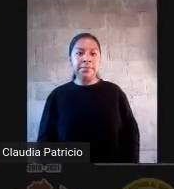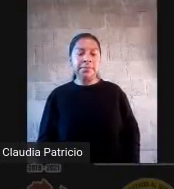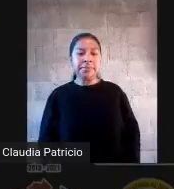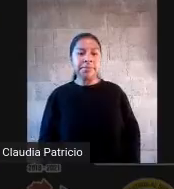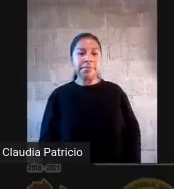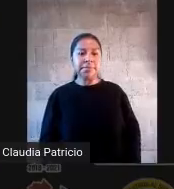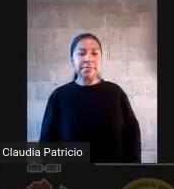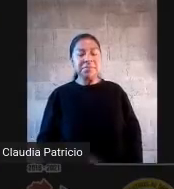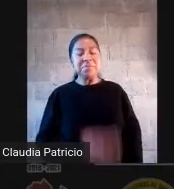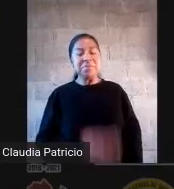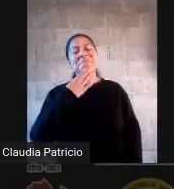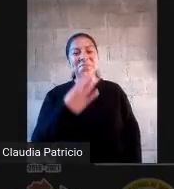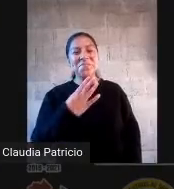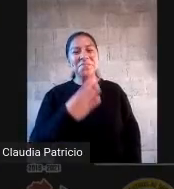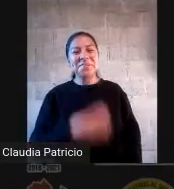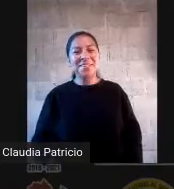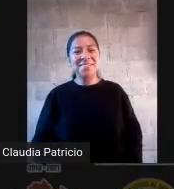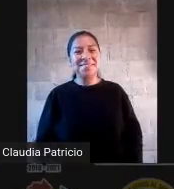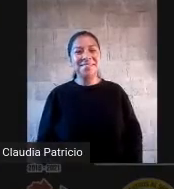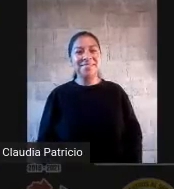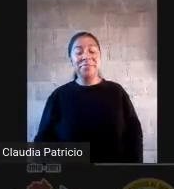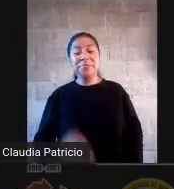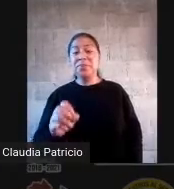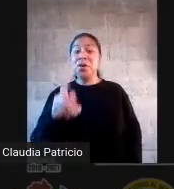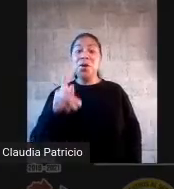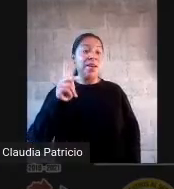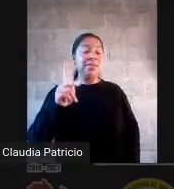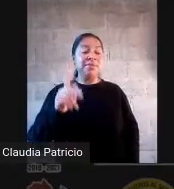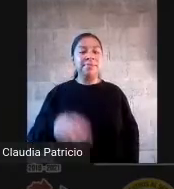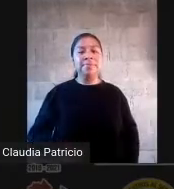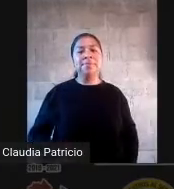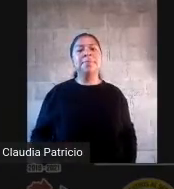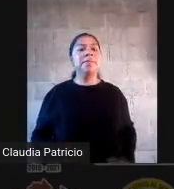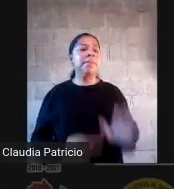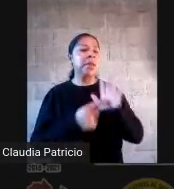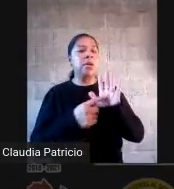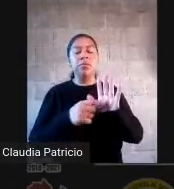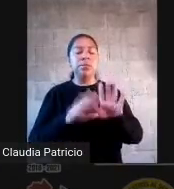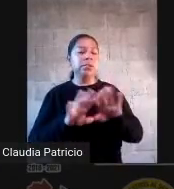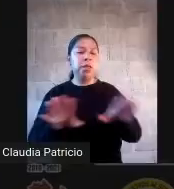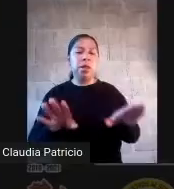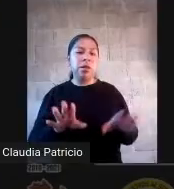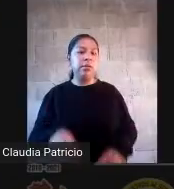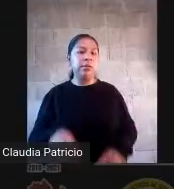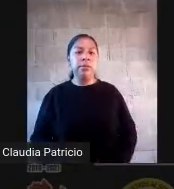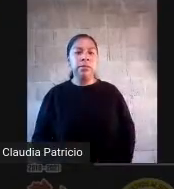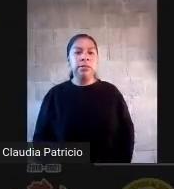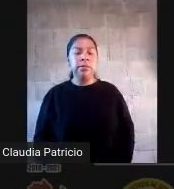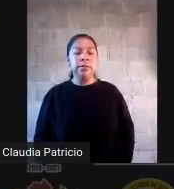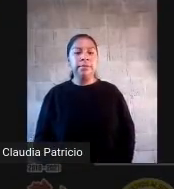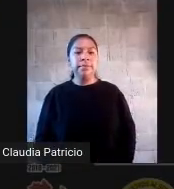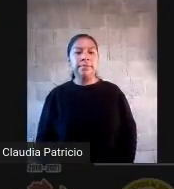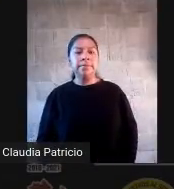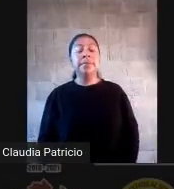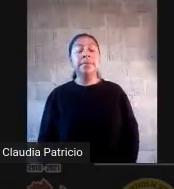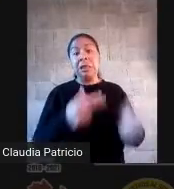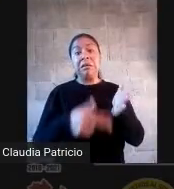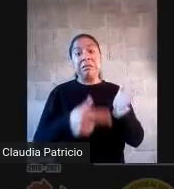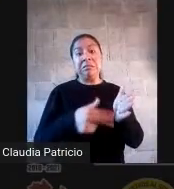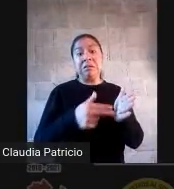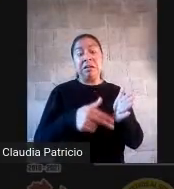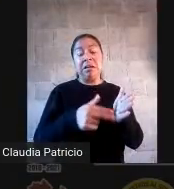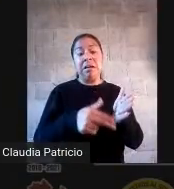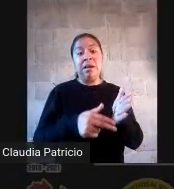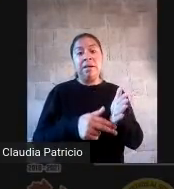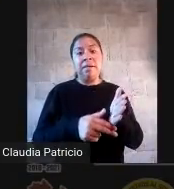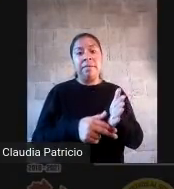Muy bien. Ok. Regresamos entonces. Voy a dejar de compartir. Y, bueno, esta es una herramientita que la pueden descargar. Hay una parte que es